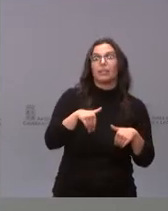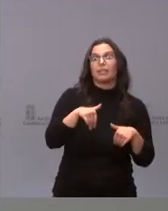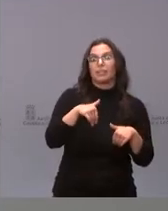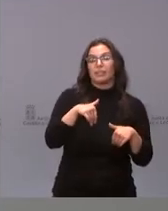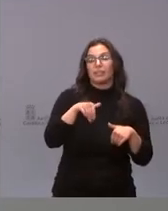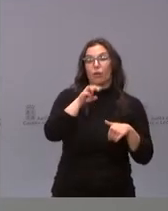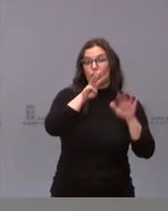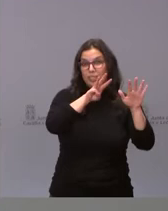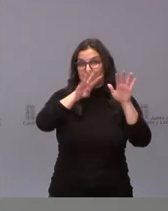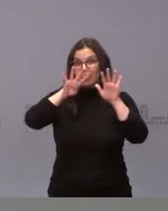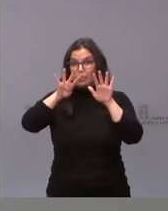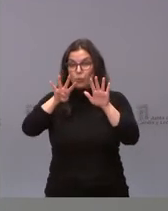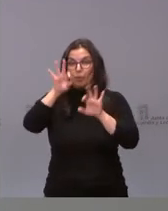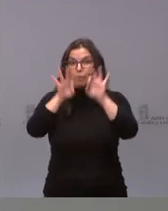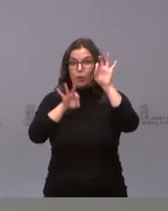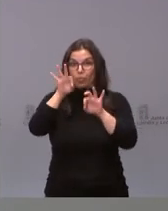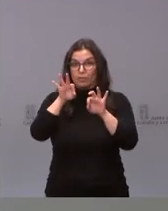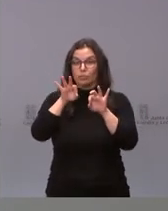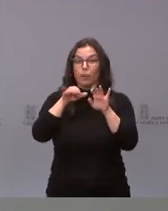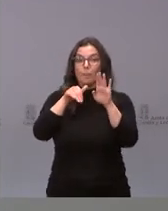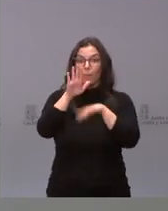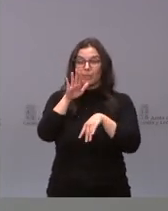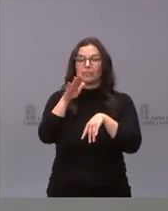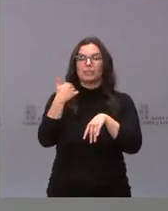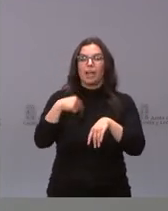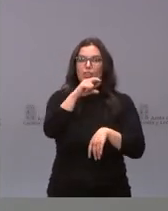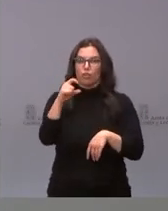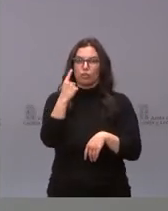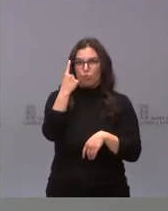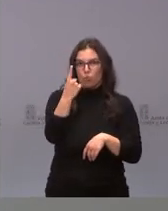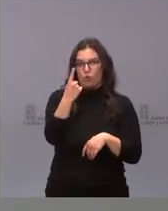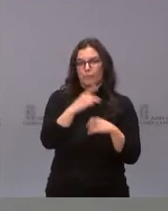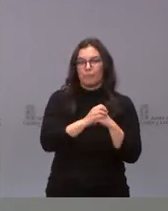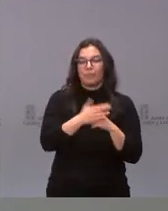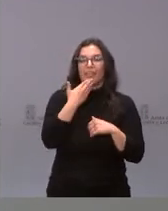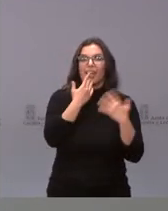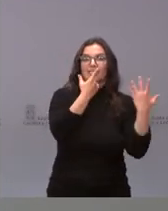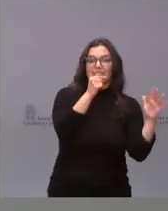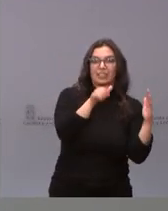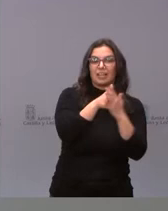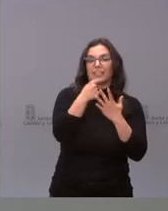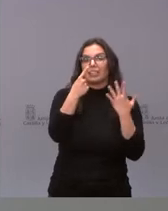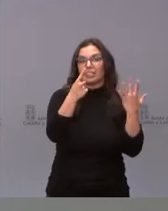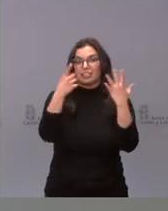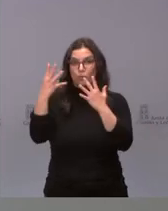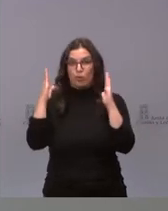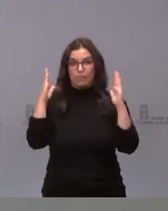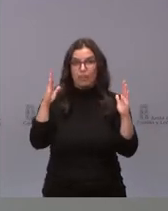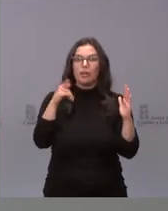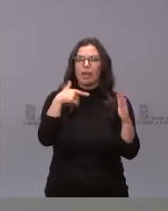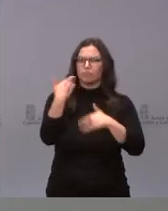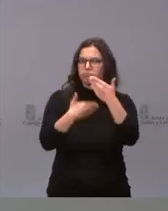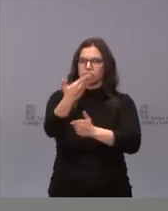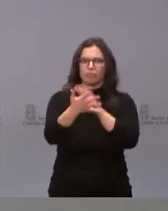89% tenemos inmunizadas con una dosis. Entre 60 y 69 años estamos avanzando